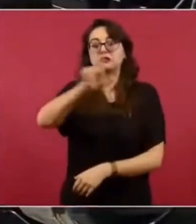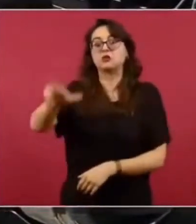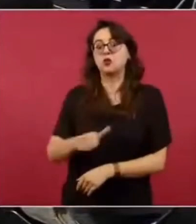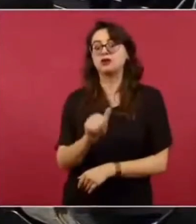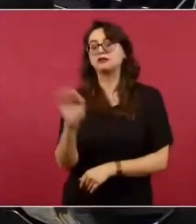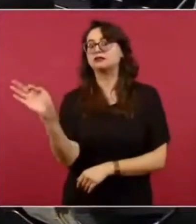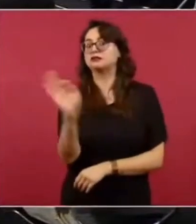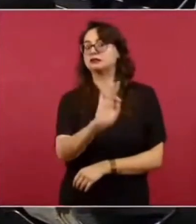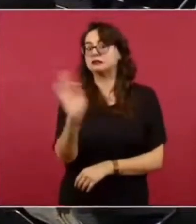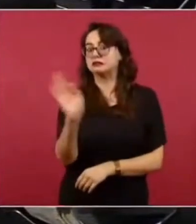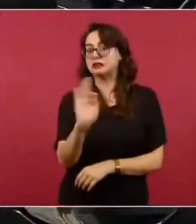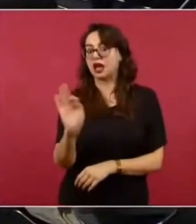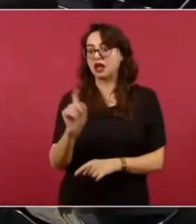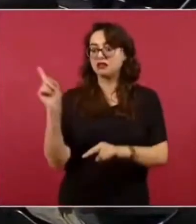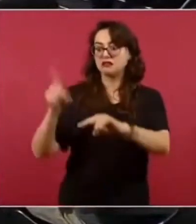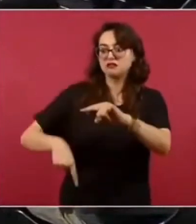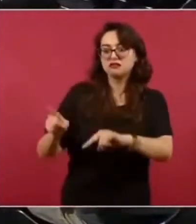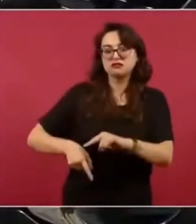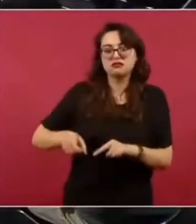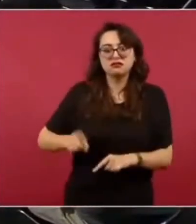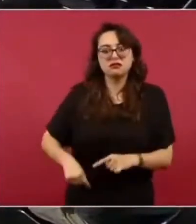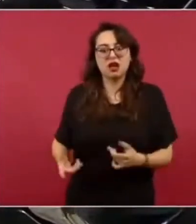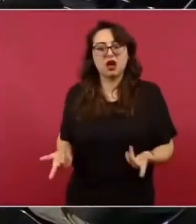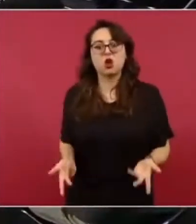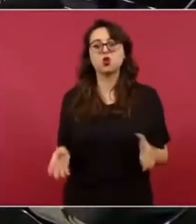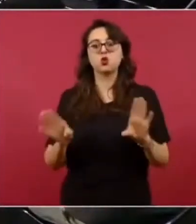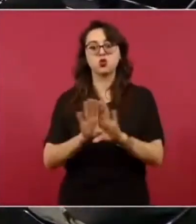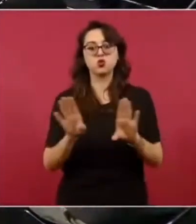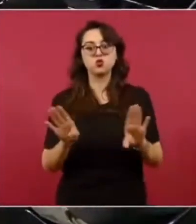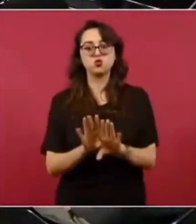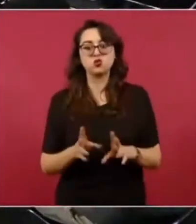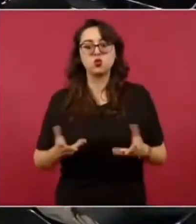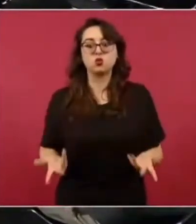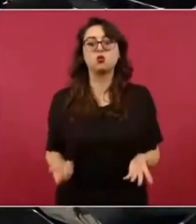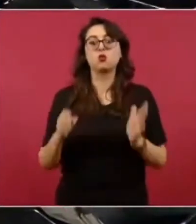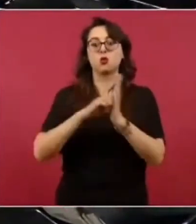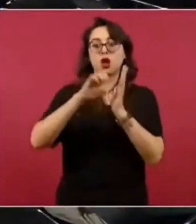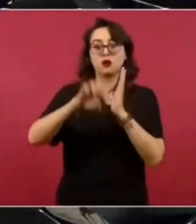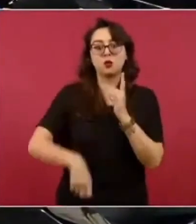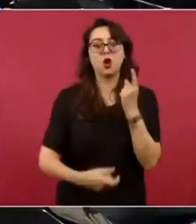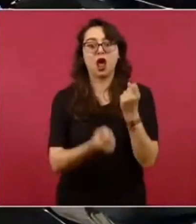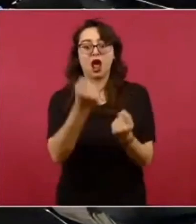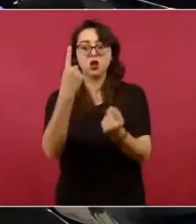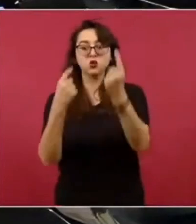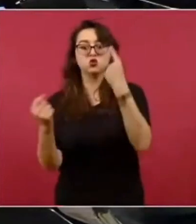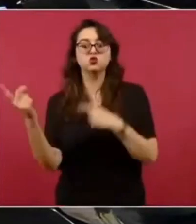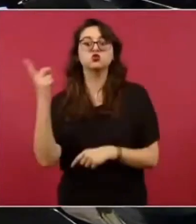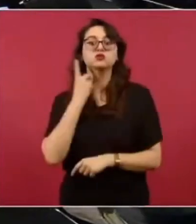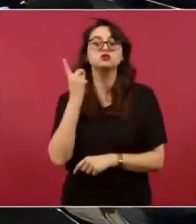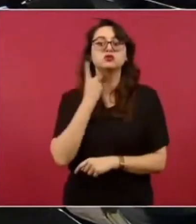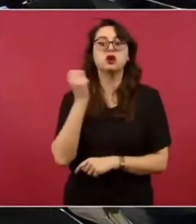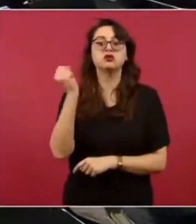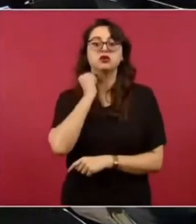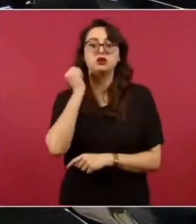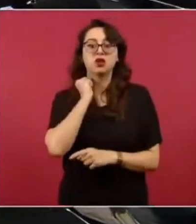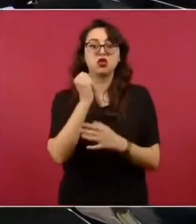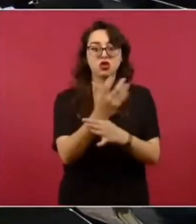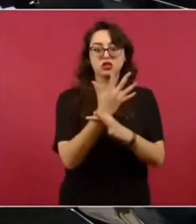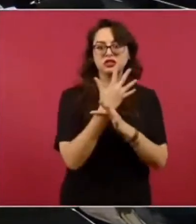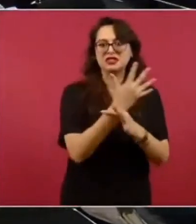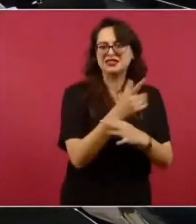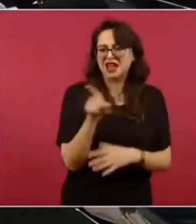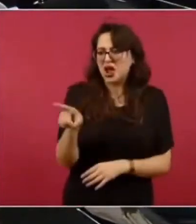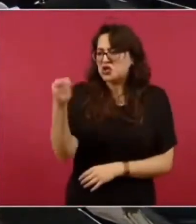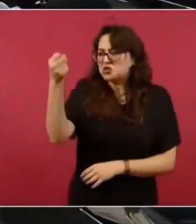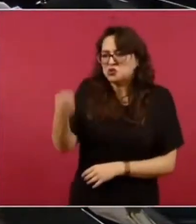legisladores que digan que se le ha dado mucho al sureste, que ya se les ha dado